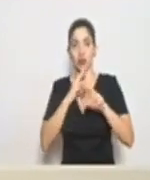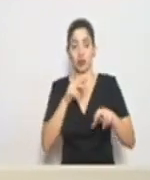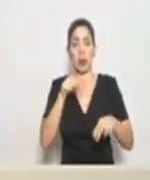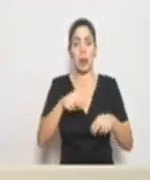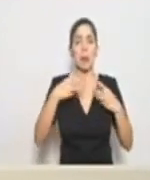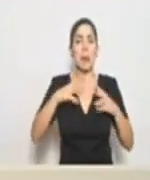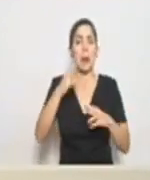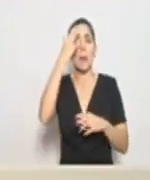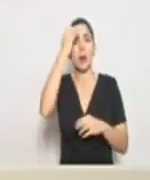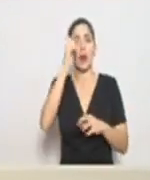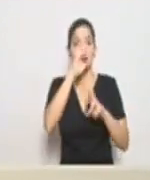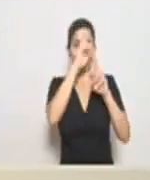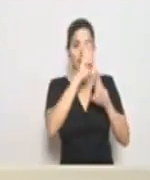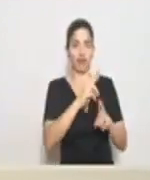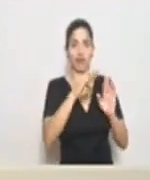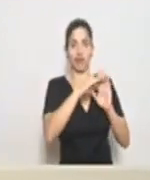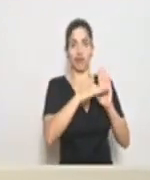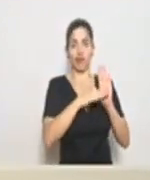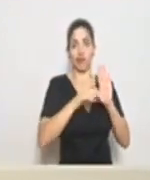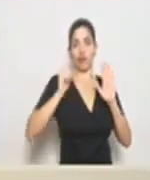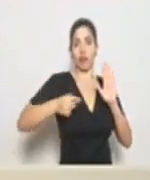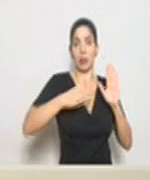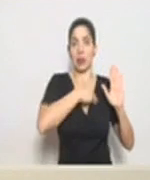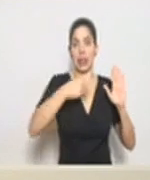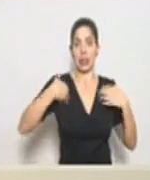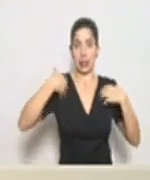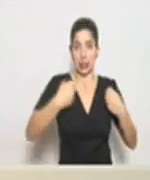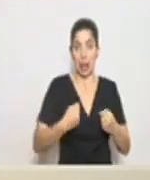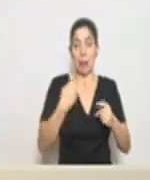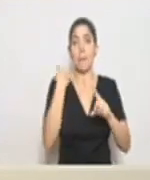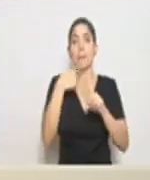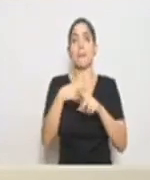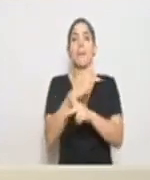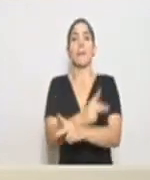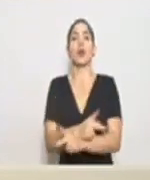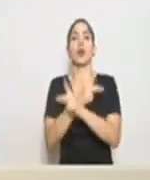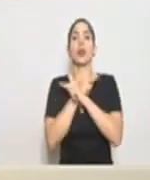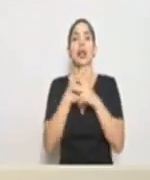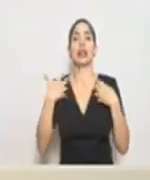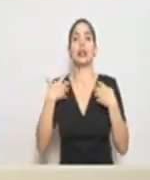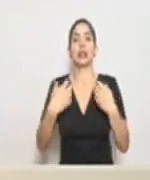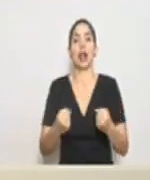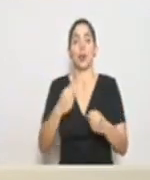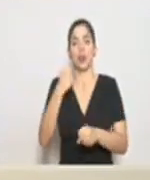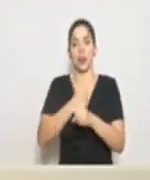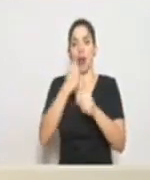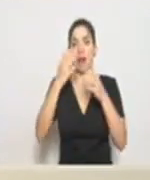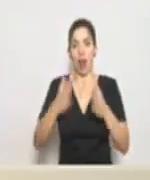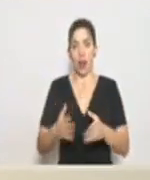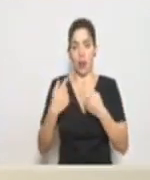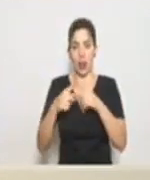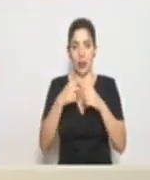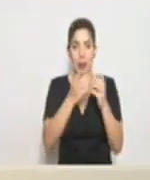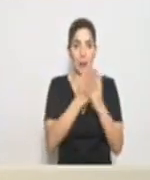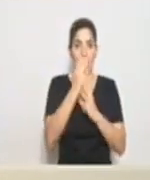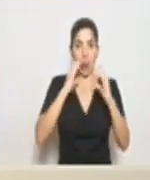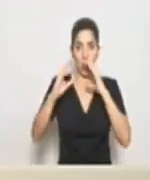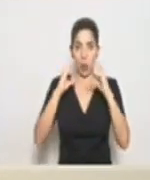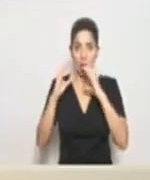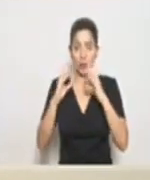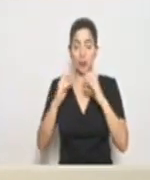atendiendo los alineamientos del Ministerio de Salud y para resguardar la salud de los trabajadores de los medios de comunicación.